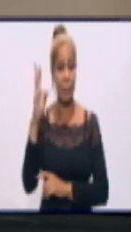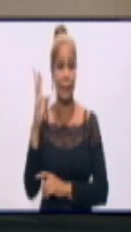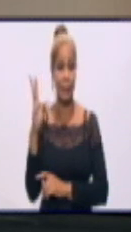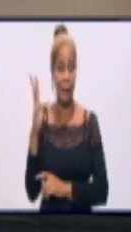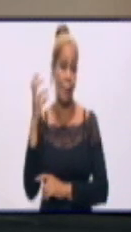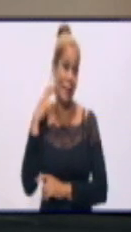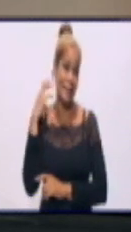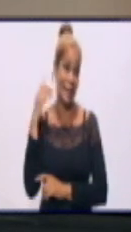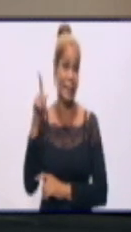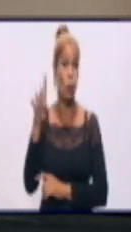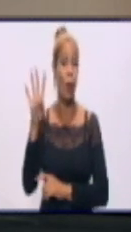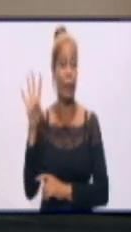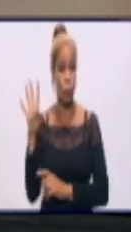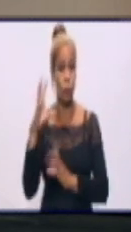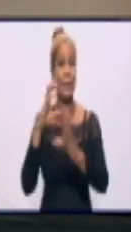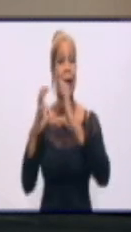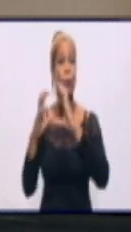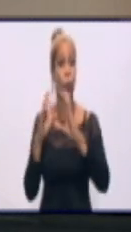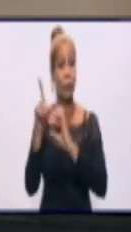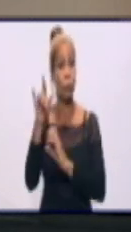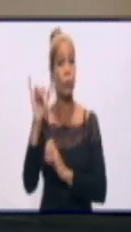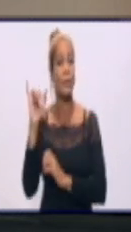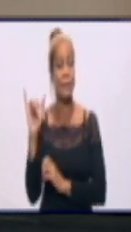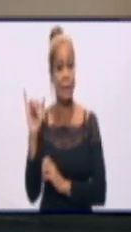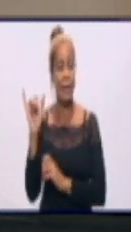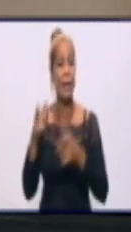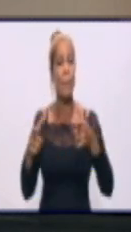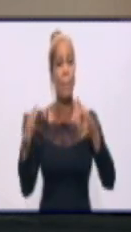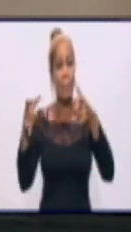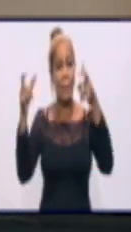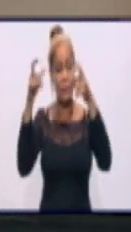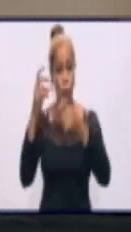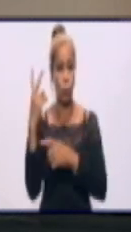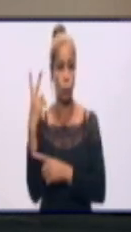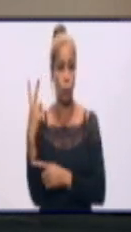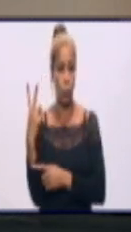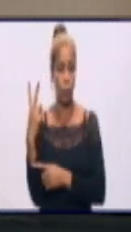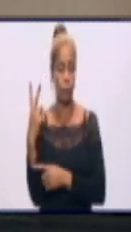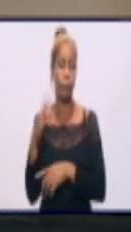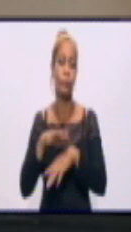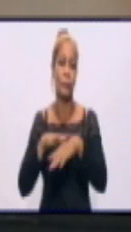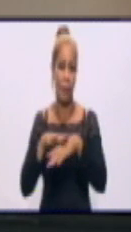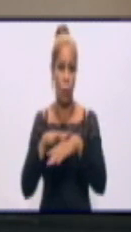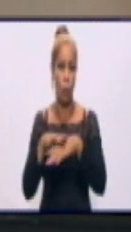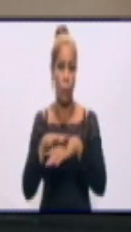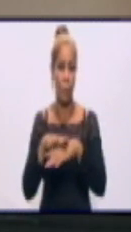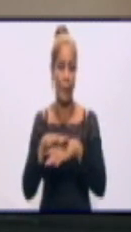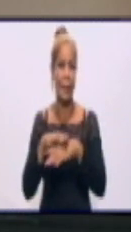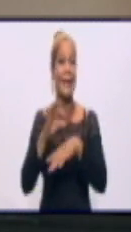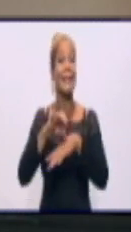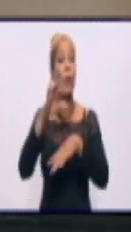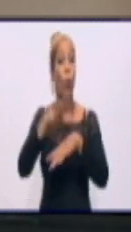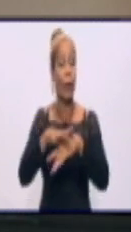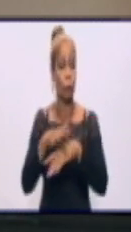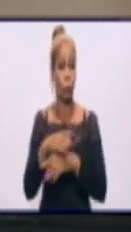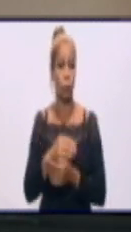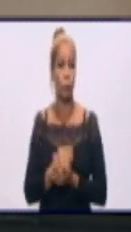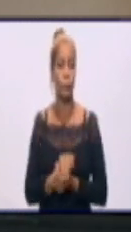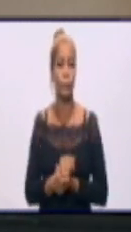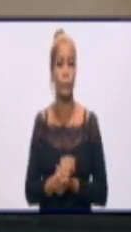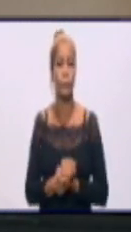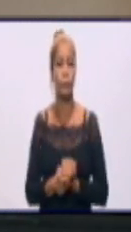Manzanillo 14, Cautocristo 16, Bartolomé Mazó 2, digo, disculpen, Cautocristo nos rió Cauto, fueron 16.